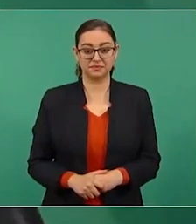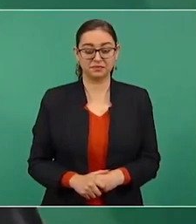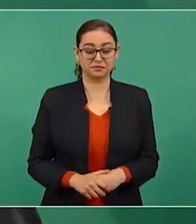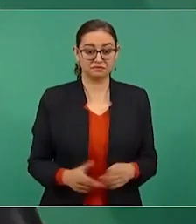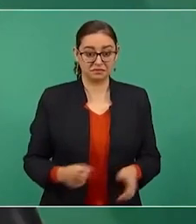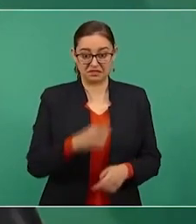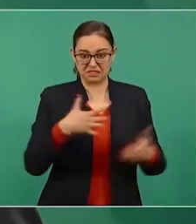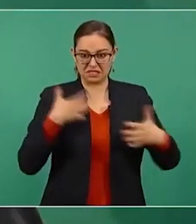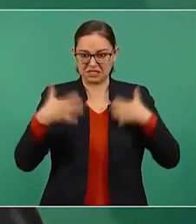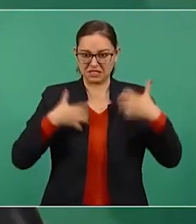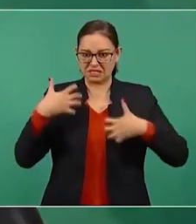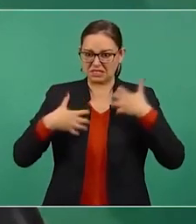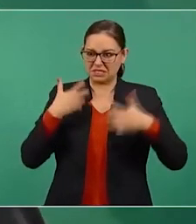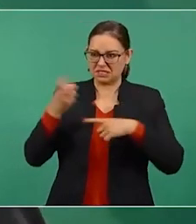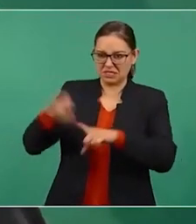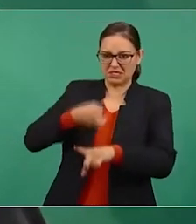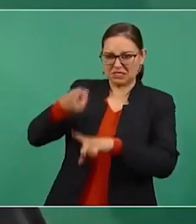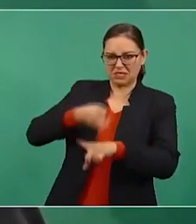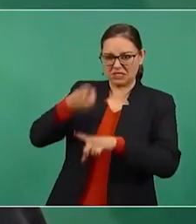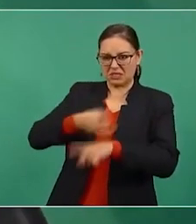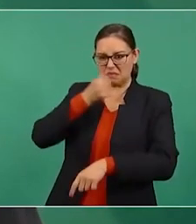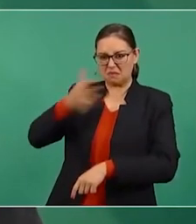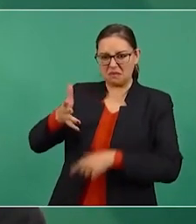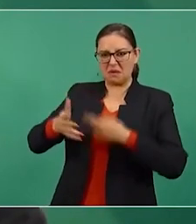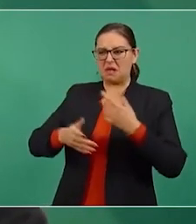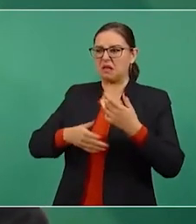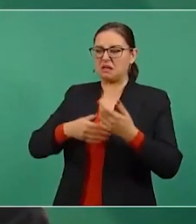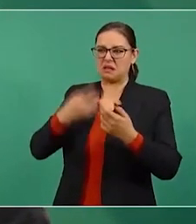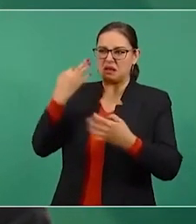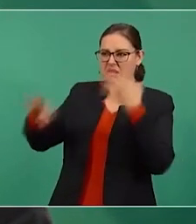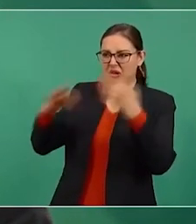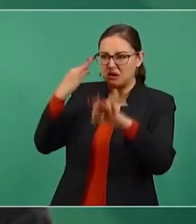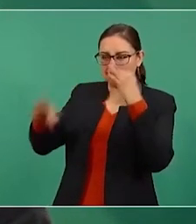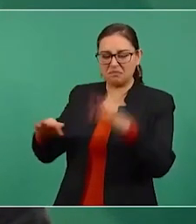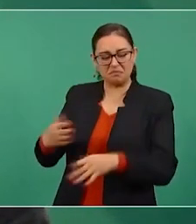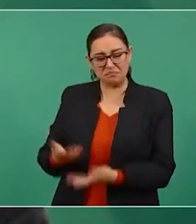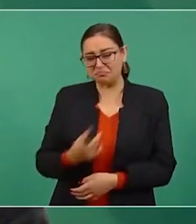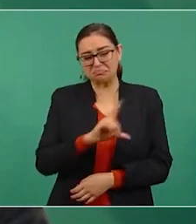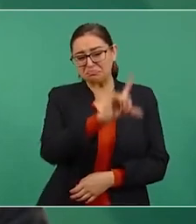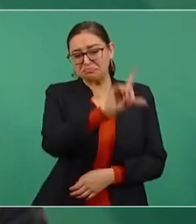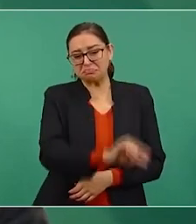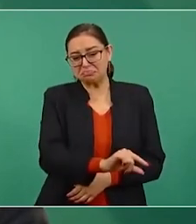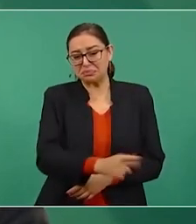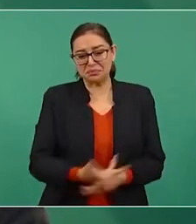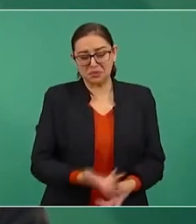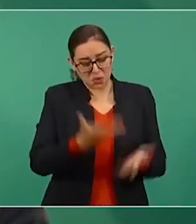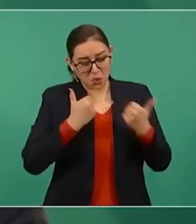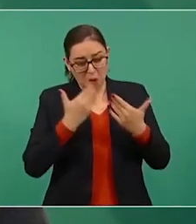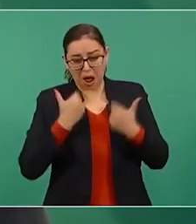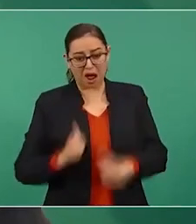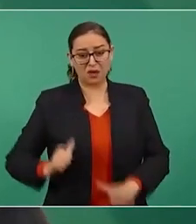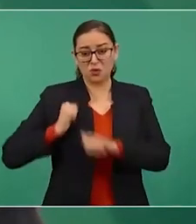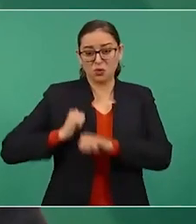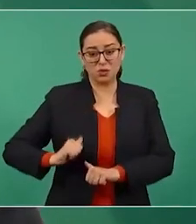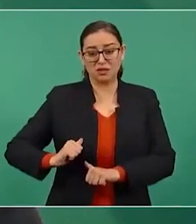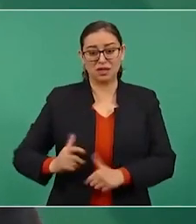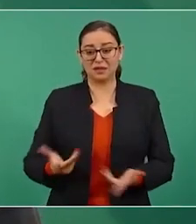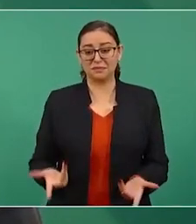autoridad, es